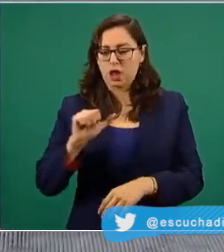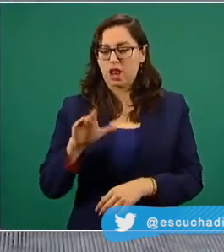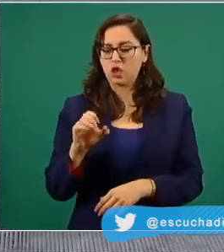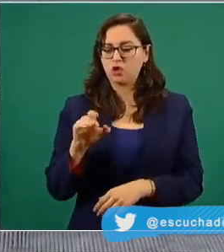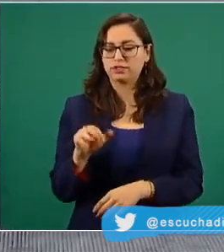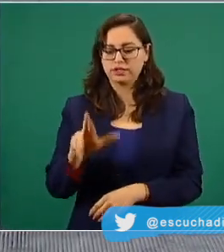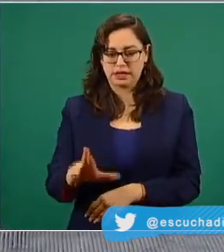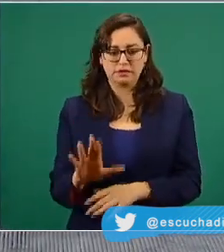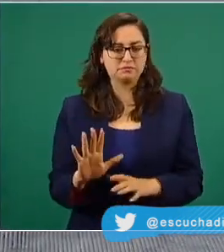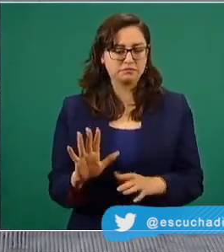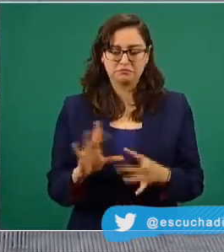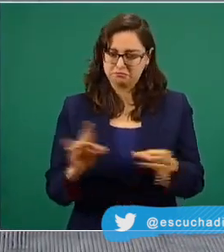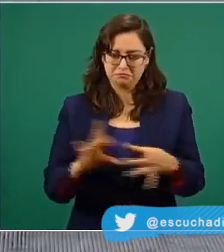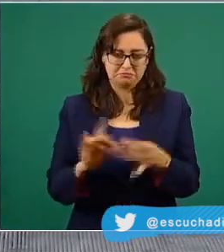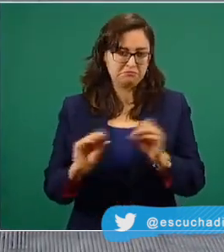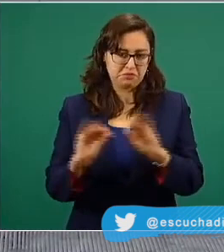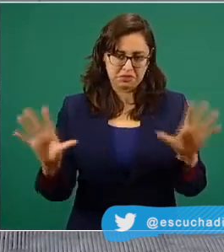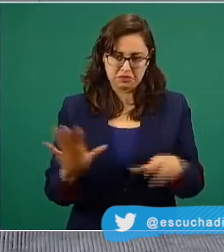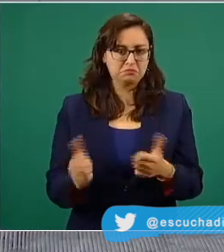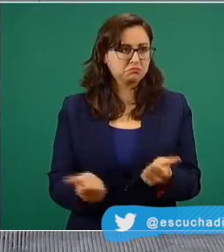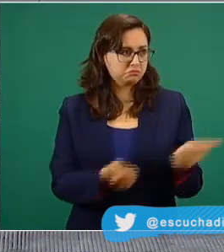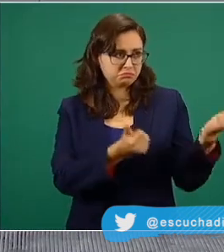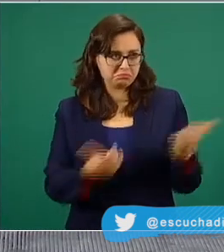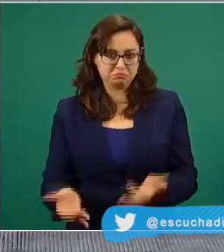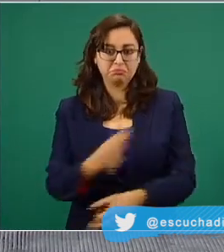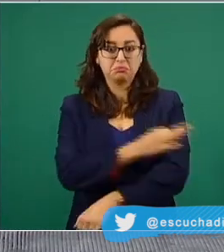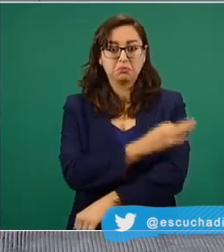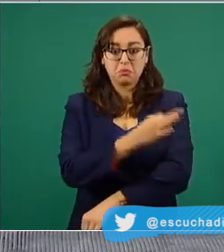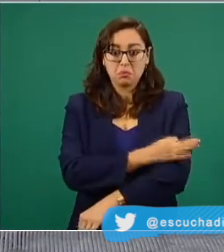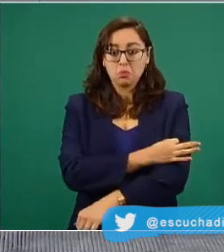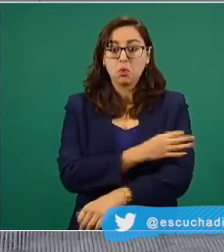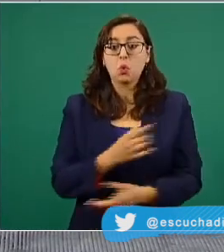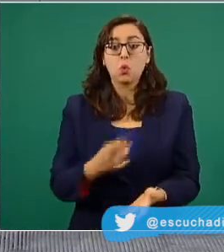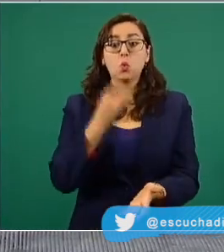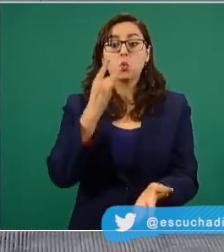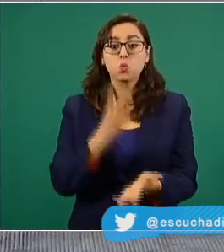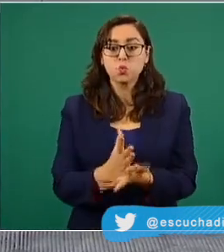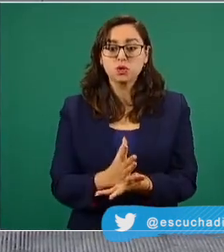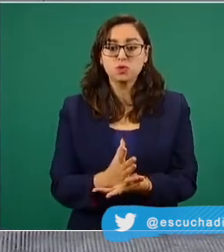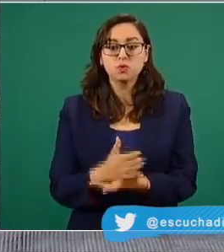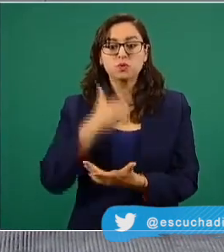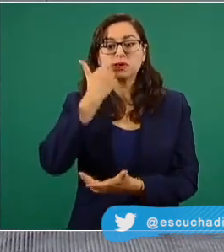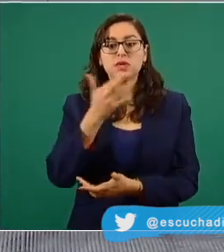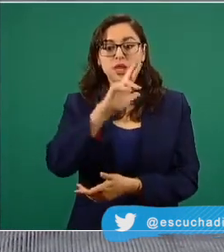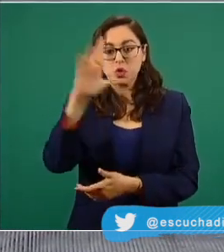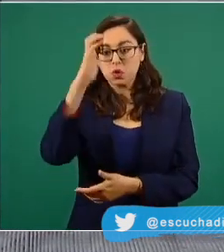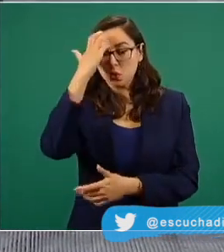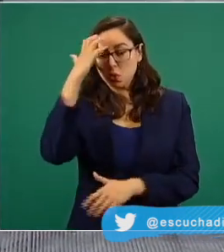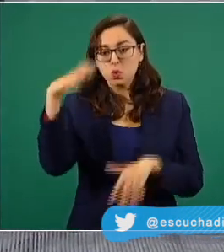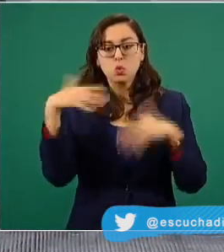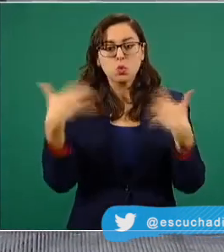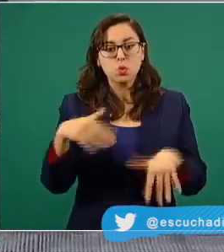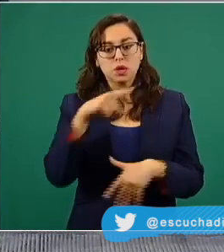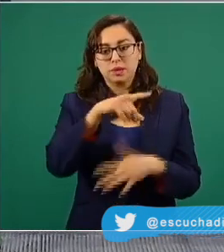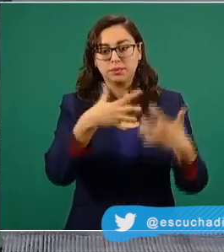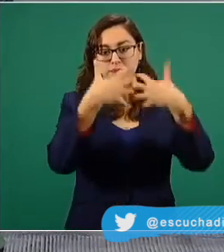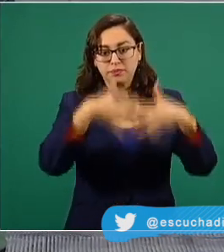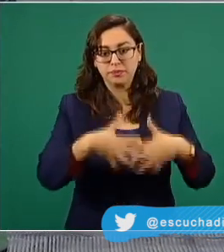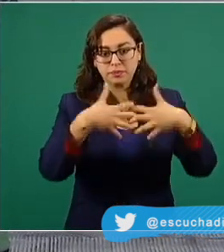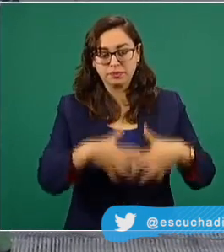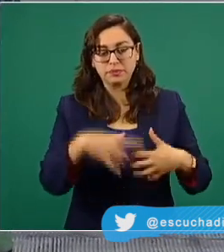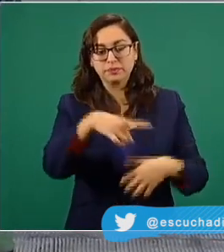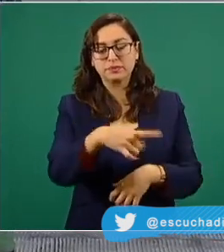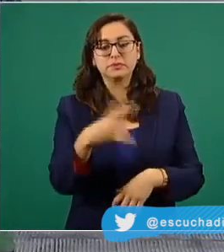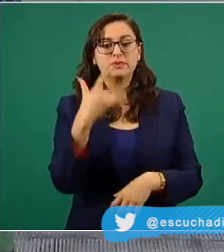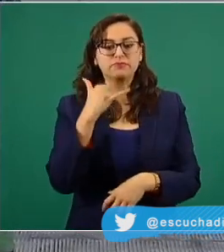estaba programado. Yo quisiera nada más reconocer el esfuerzo que ha hecho Pfizer, BioNTech, la empresa que